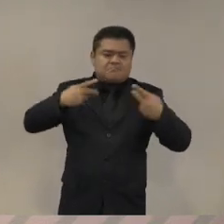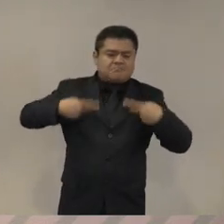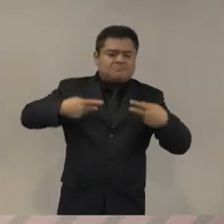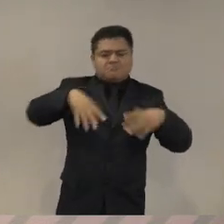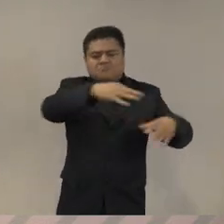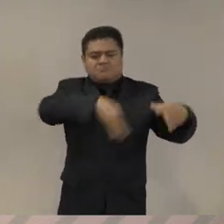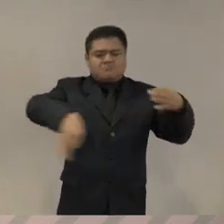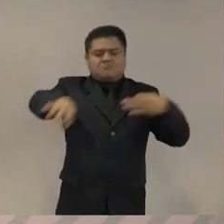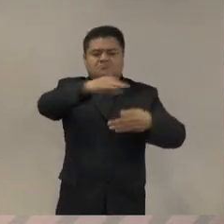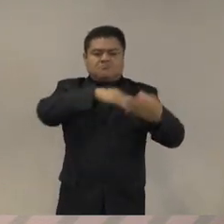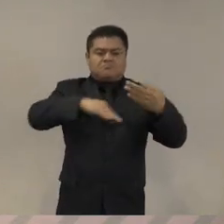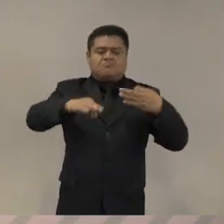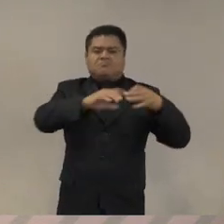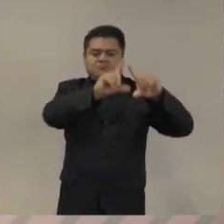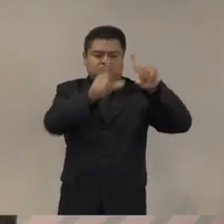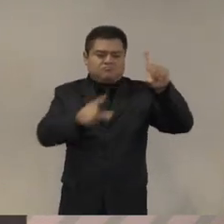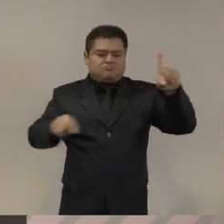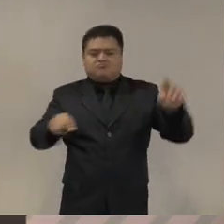y en mi experiencia